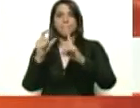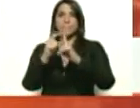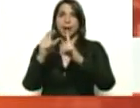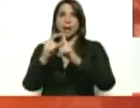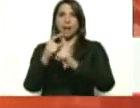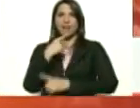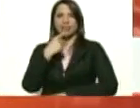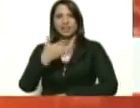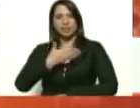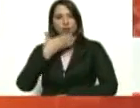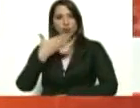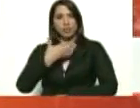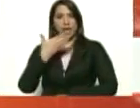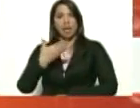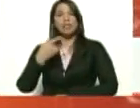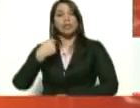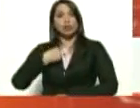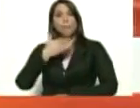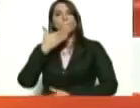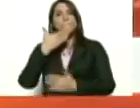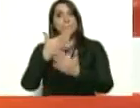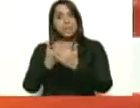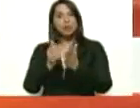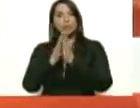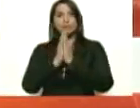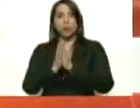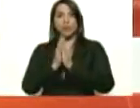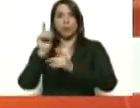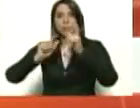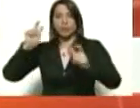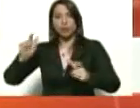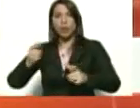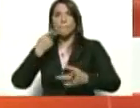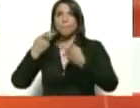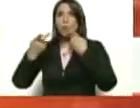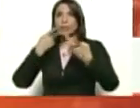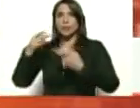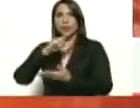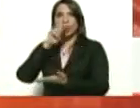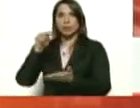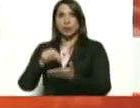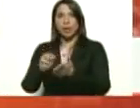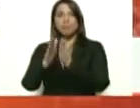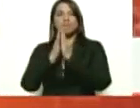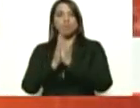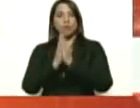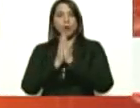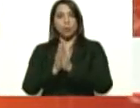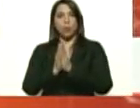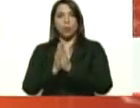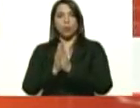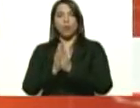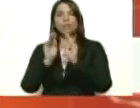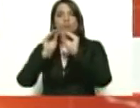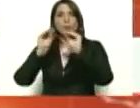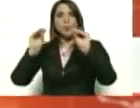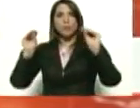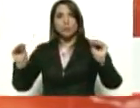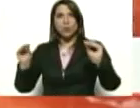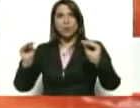ratifico a los actores políticos nacionales, ratifico a los actores políticos internacionales